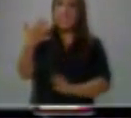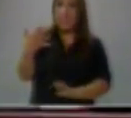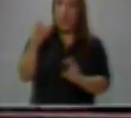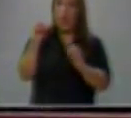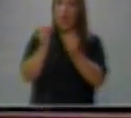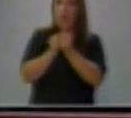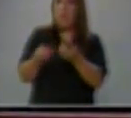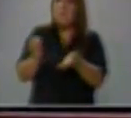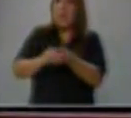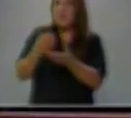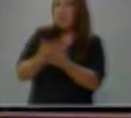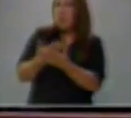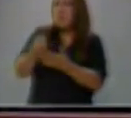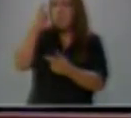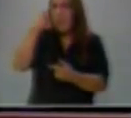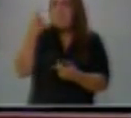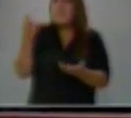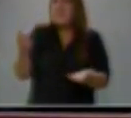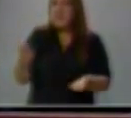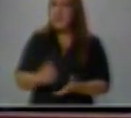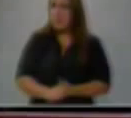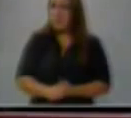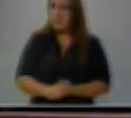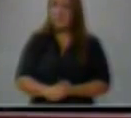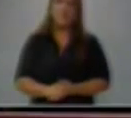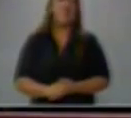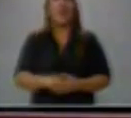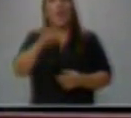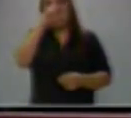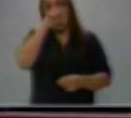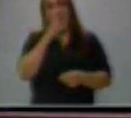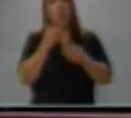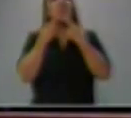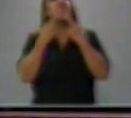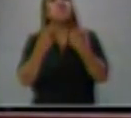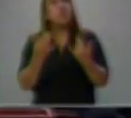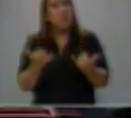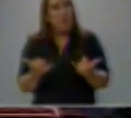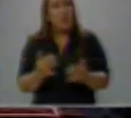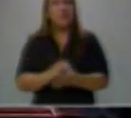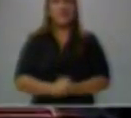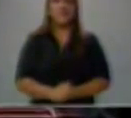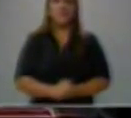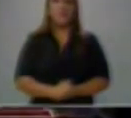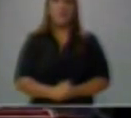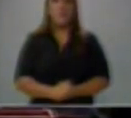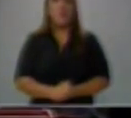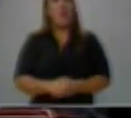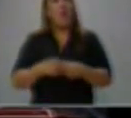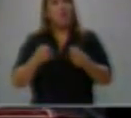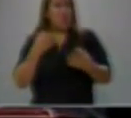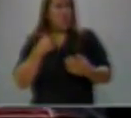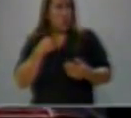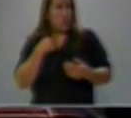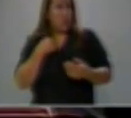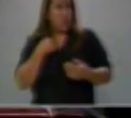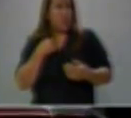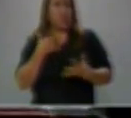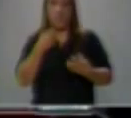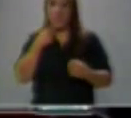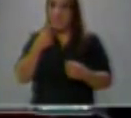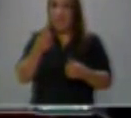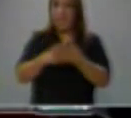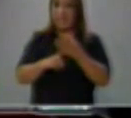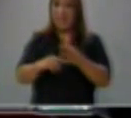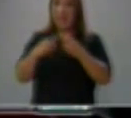Muchas gracias, señor Ollantumala. Señor Alejandro Toledo, intervención de dos minutos, por favor. Le hago recordar que la pobreza se